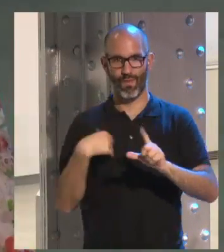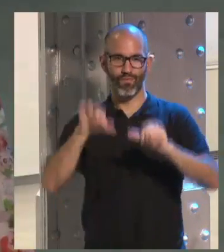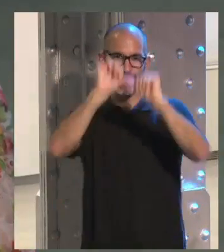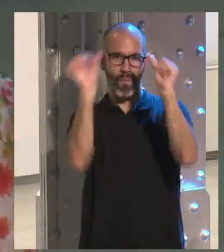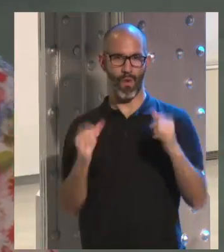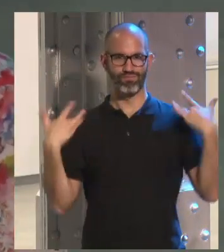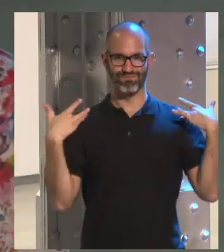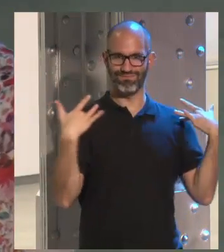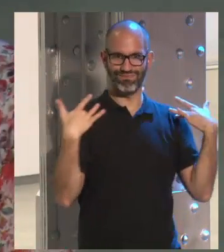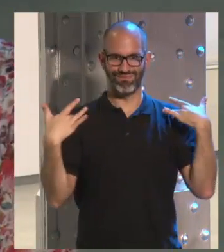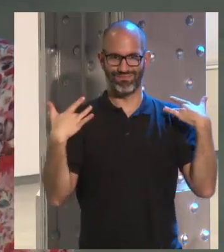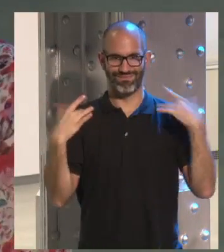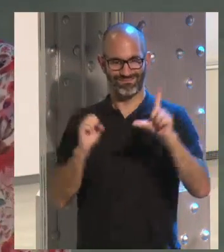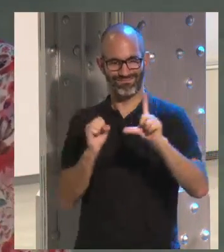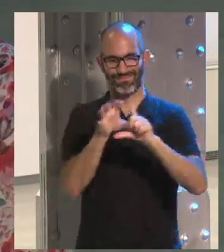información?